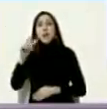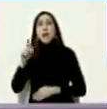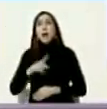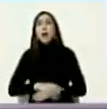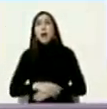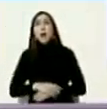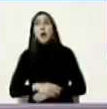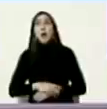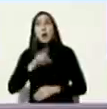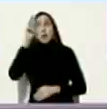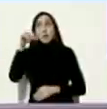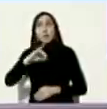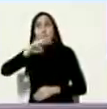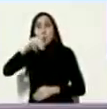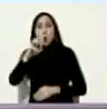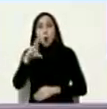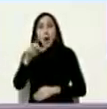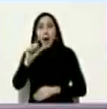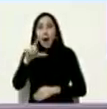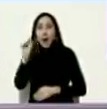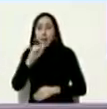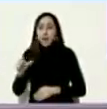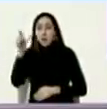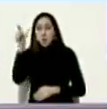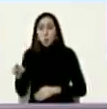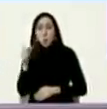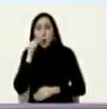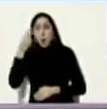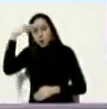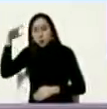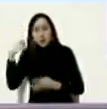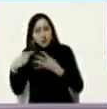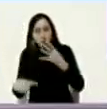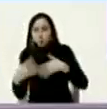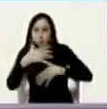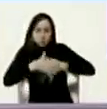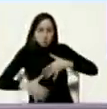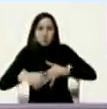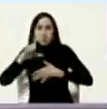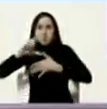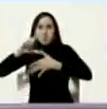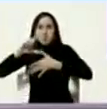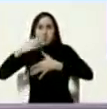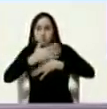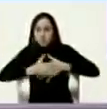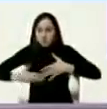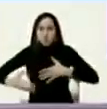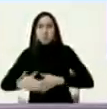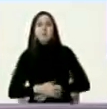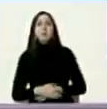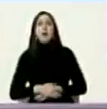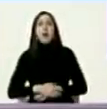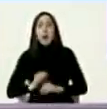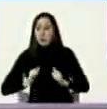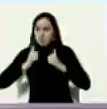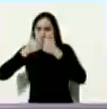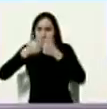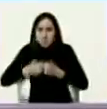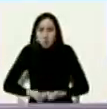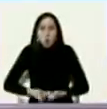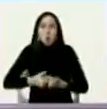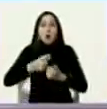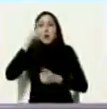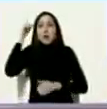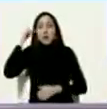Rafael Correa Raúl Castro entre otros que dieron el primer paso aquel 2